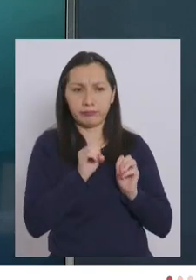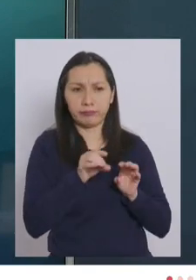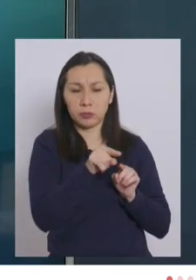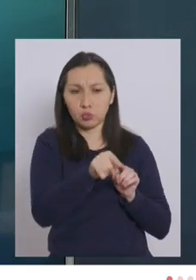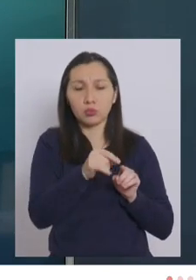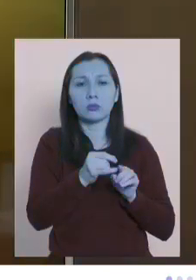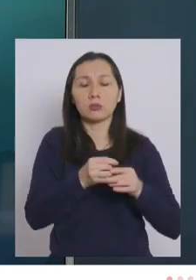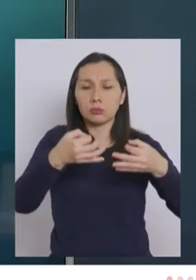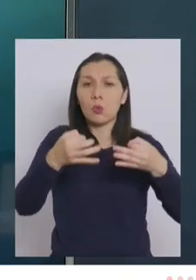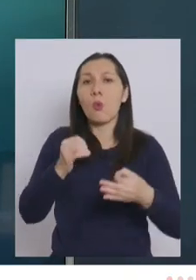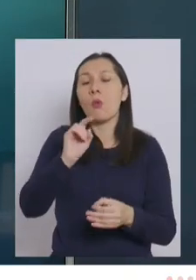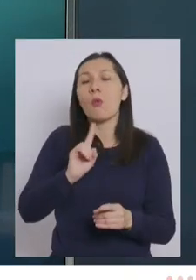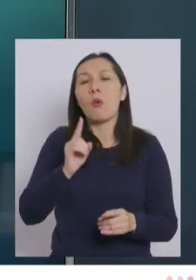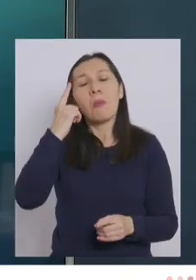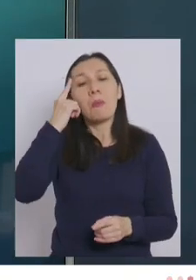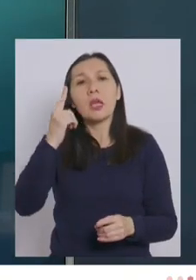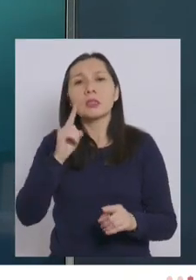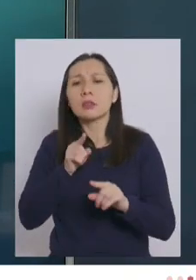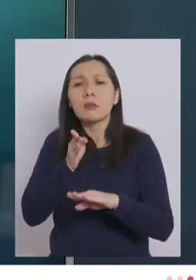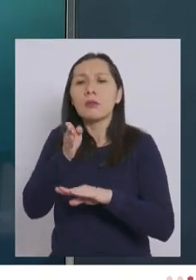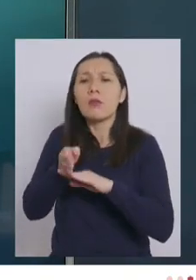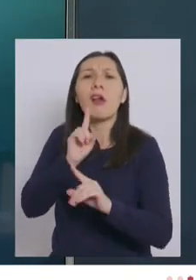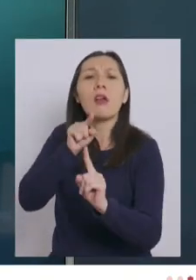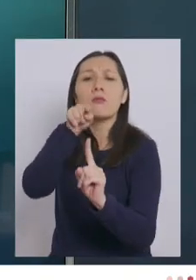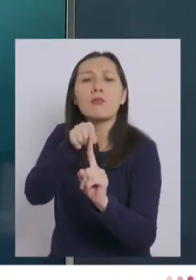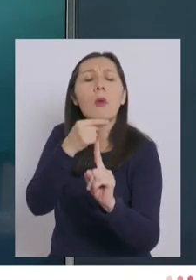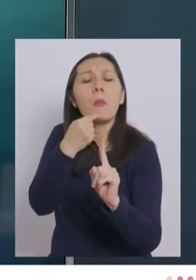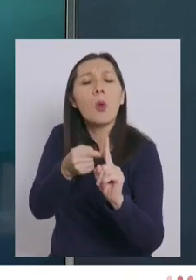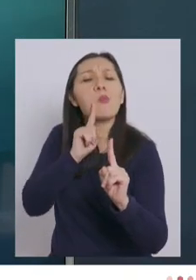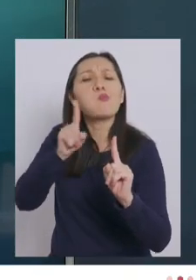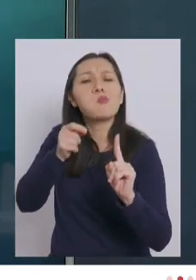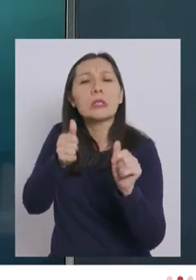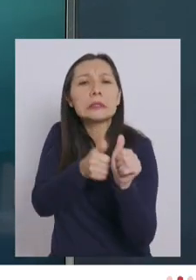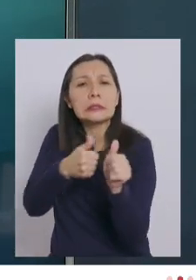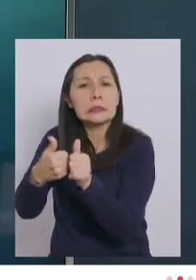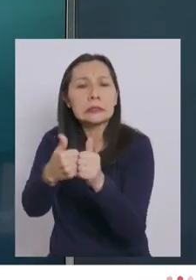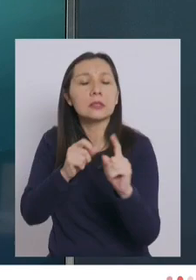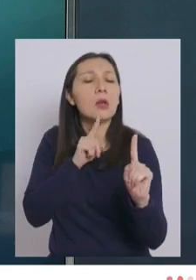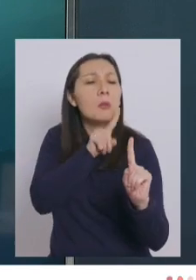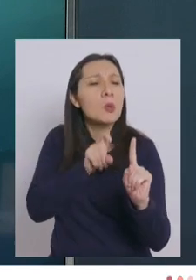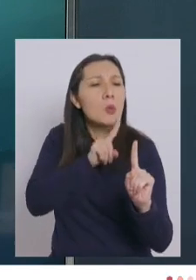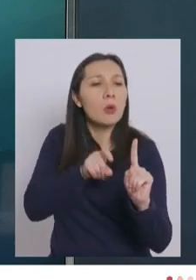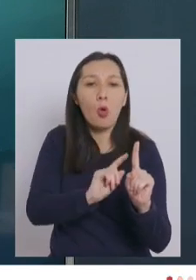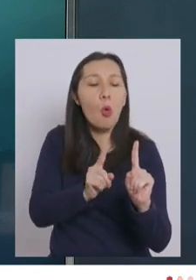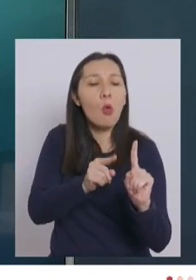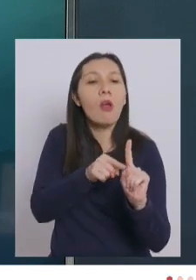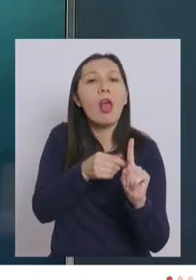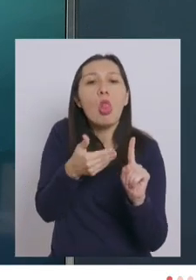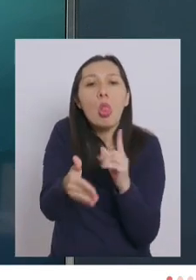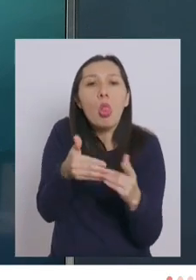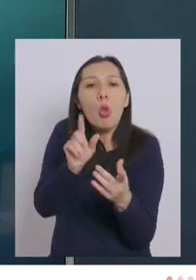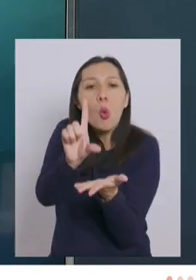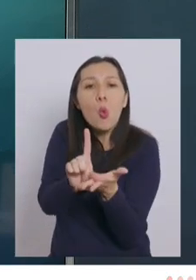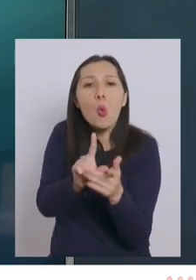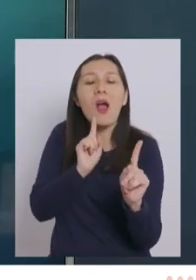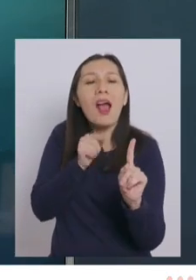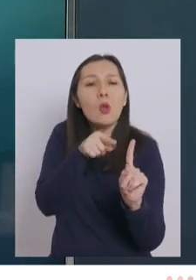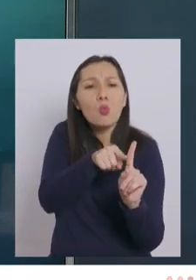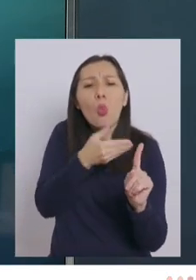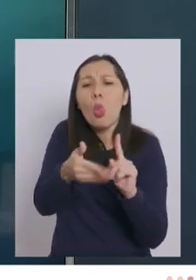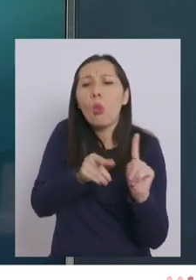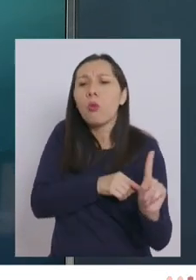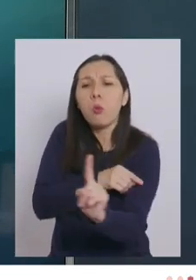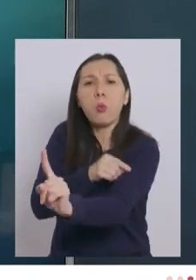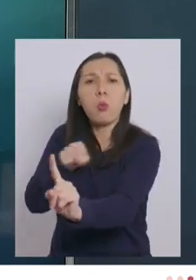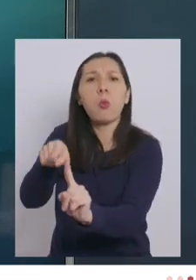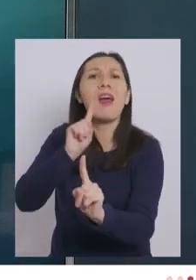una sola, no solamente ir a investigar quiénes son sus contactos estrechos, sino que ir a encontrar dónde se contagió, con quién estuvo,